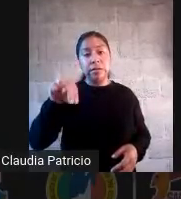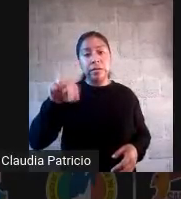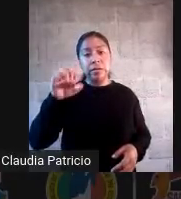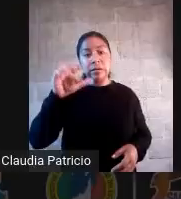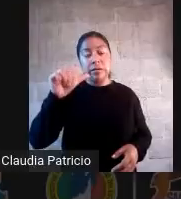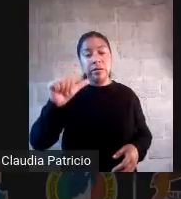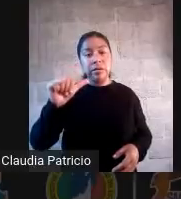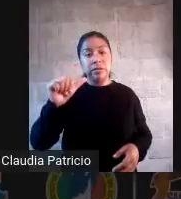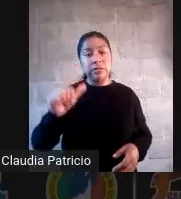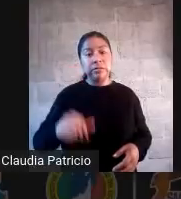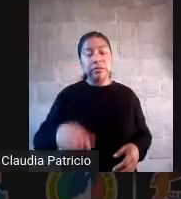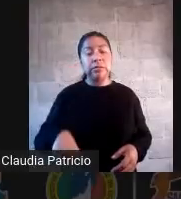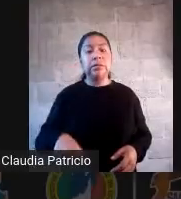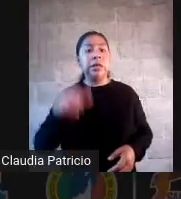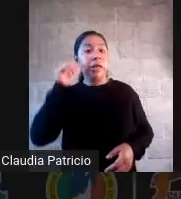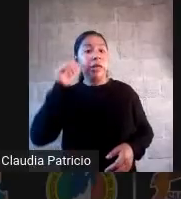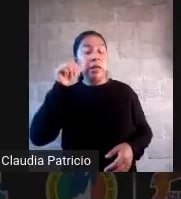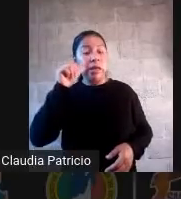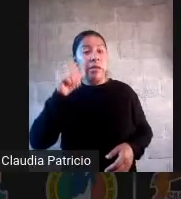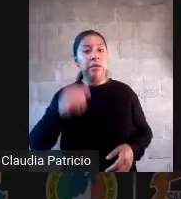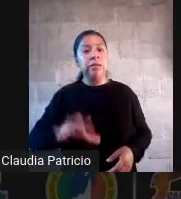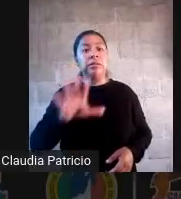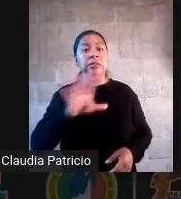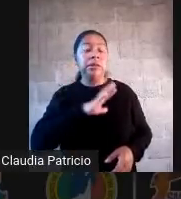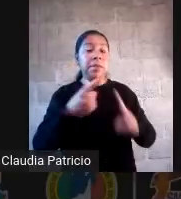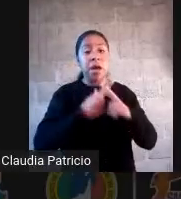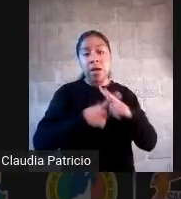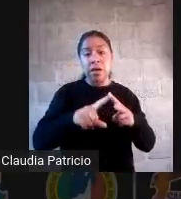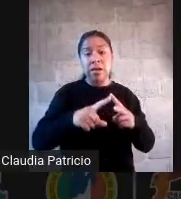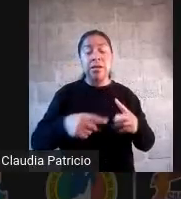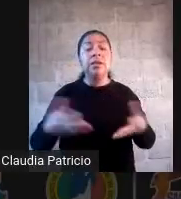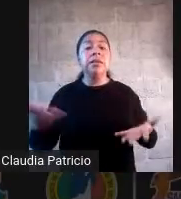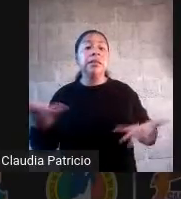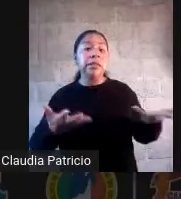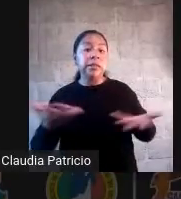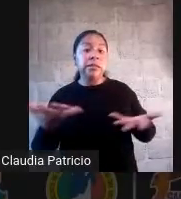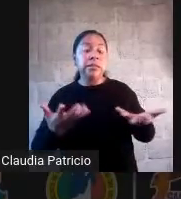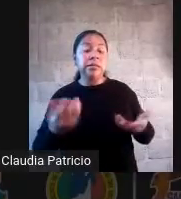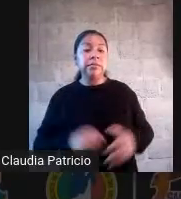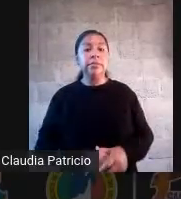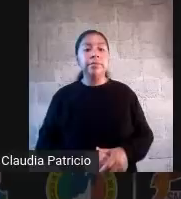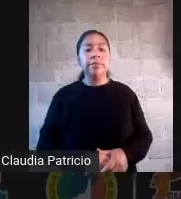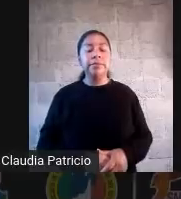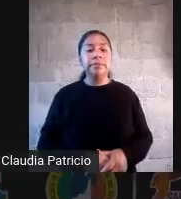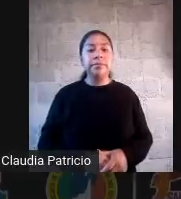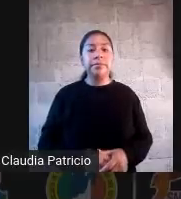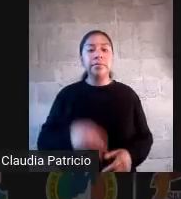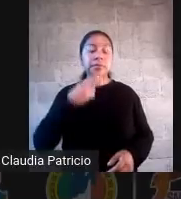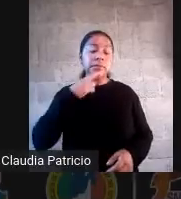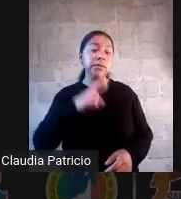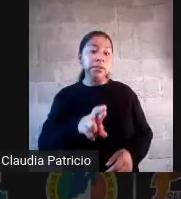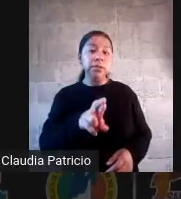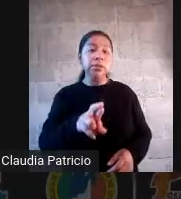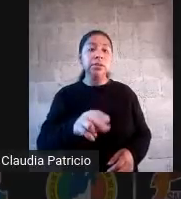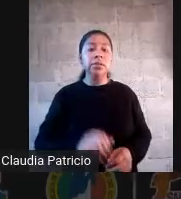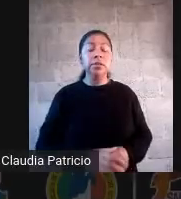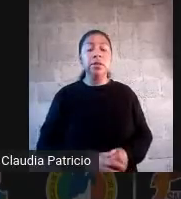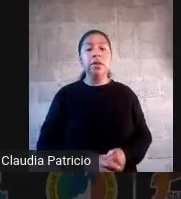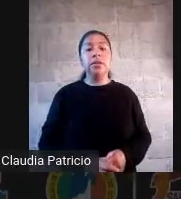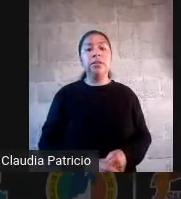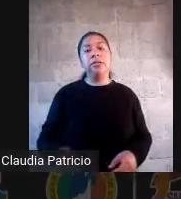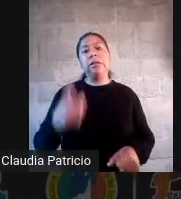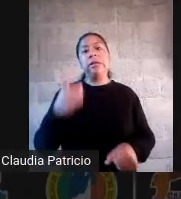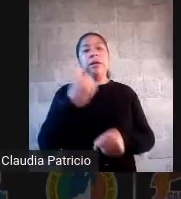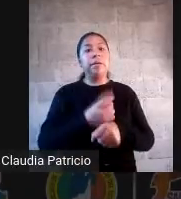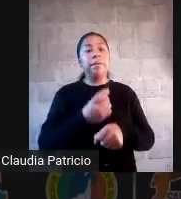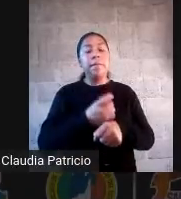hacer, más bien lo tenemos que empezar a hacer, porque esos resultados son la materia prima para